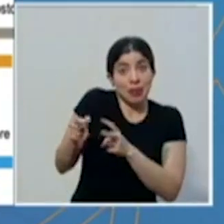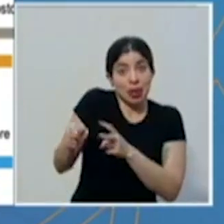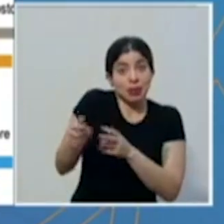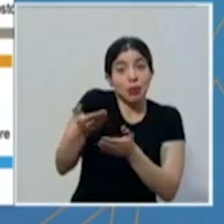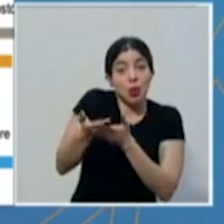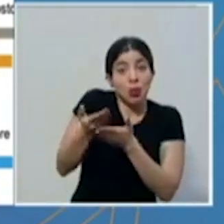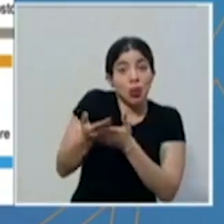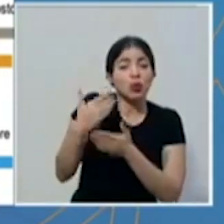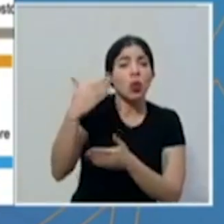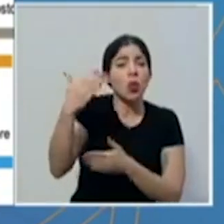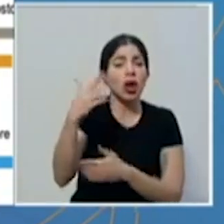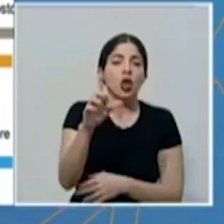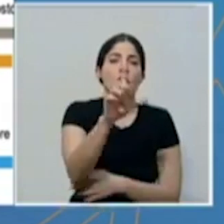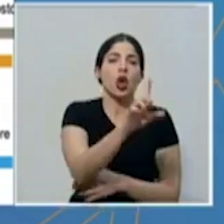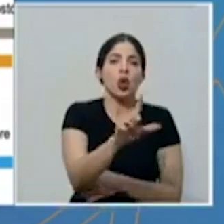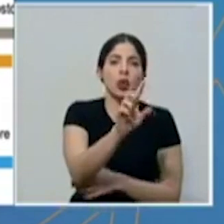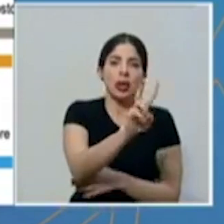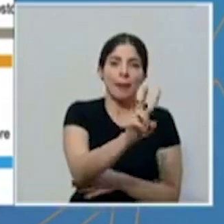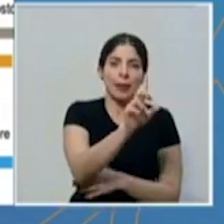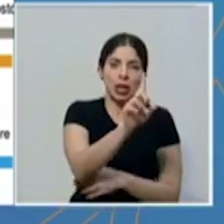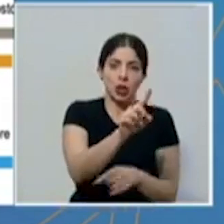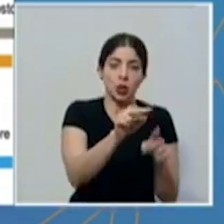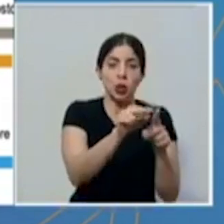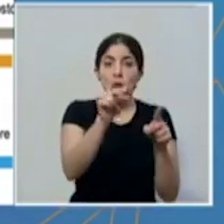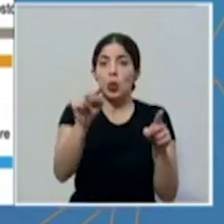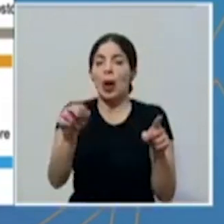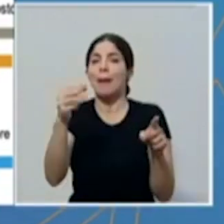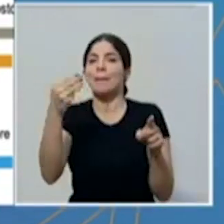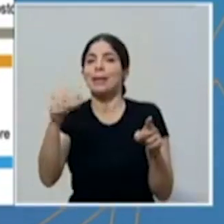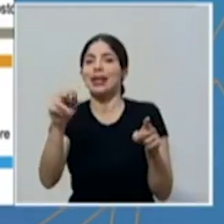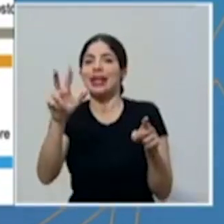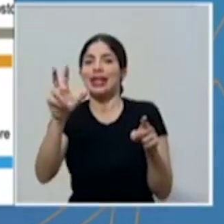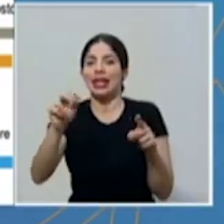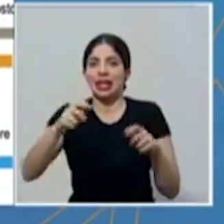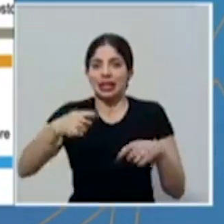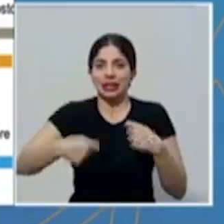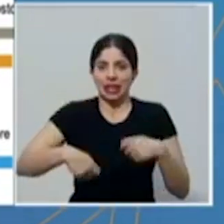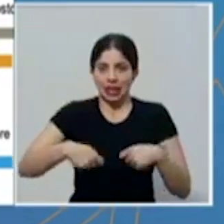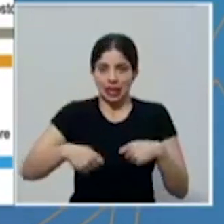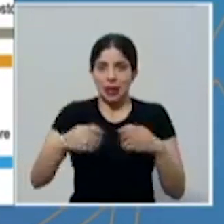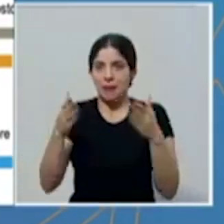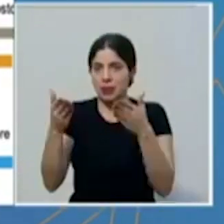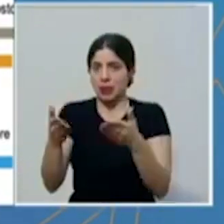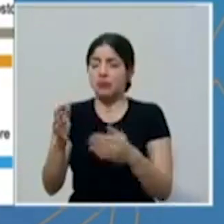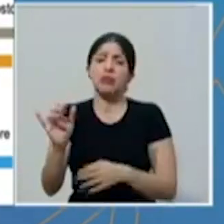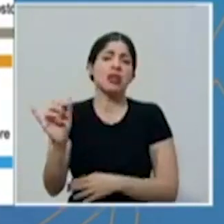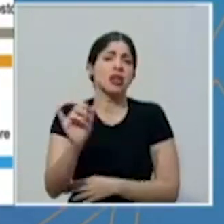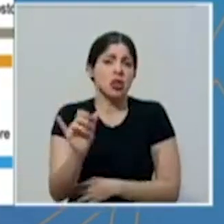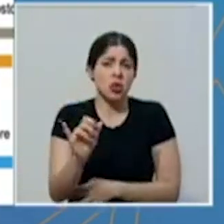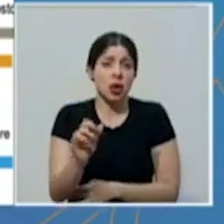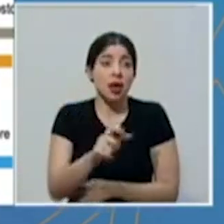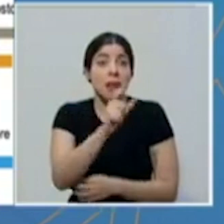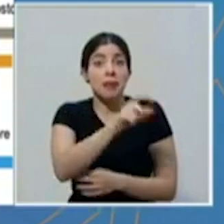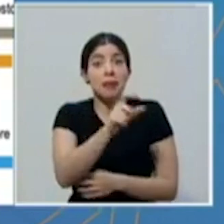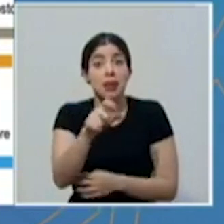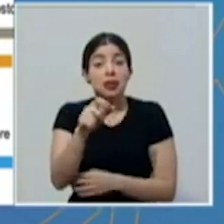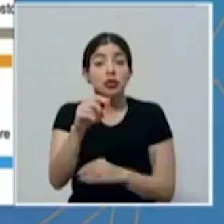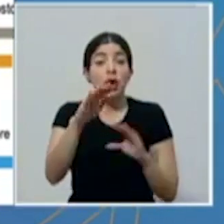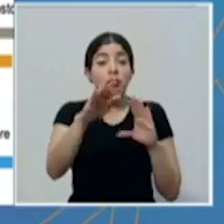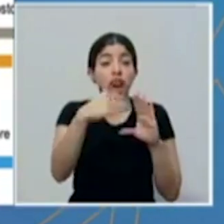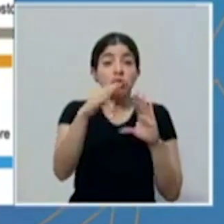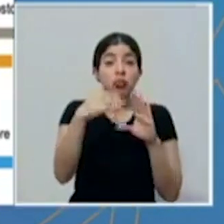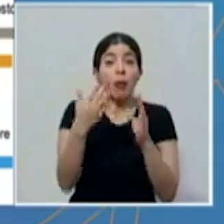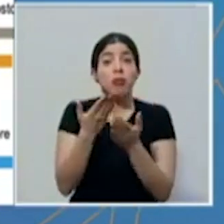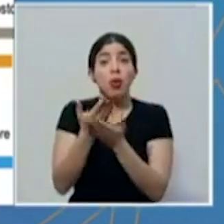entre el lunes 21 y el miércoles 30 de septiembre y de igual forma a quienes ingresen las propuestas